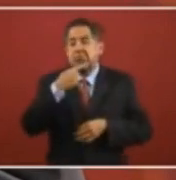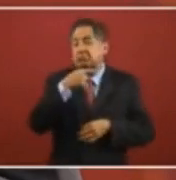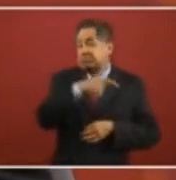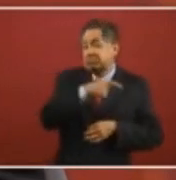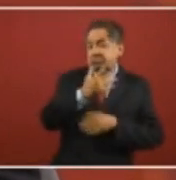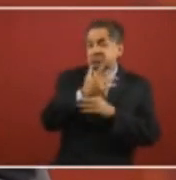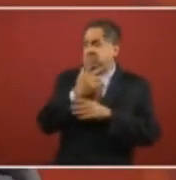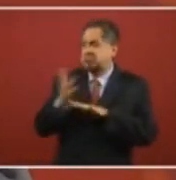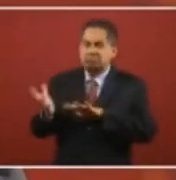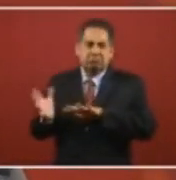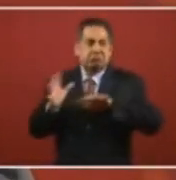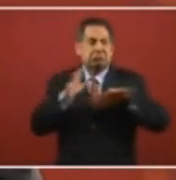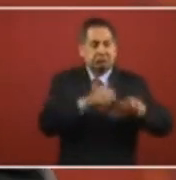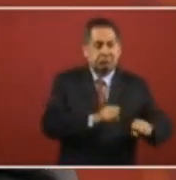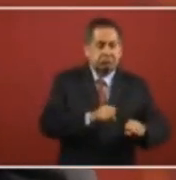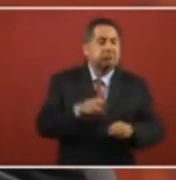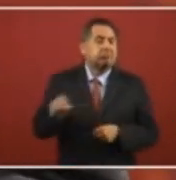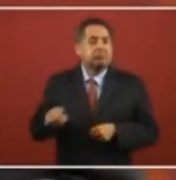civilización islámica.